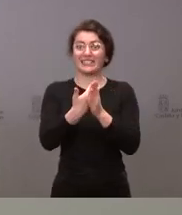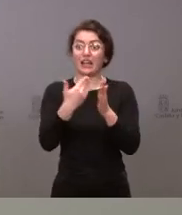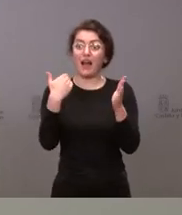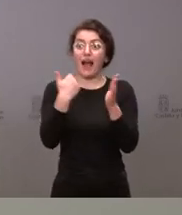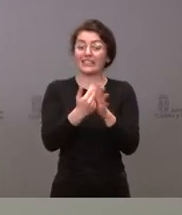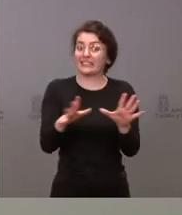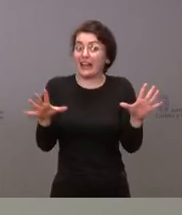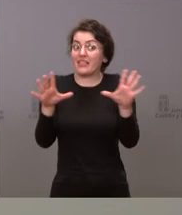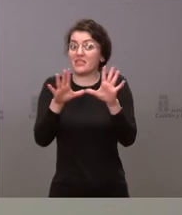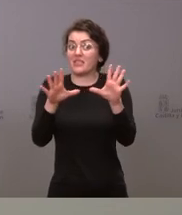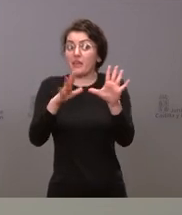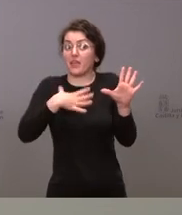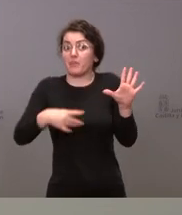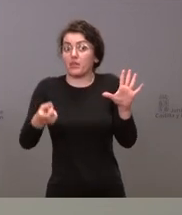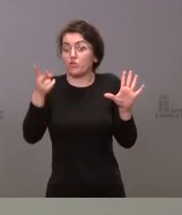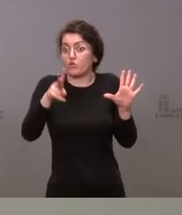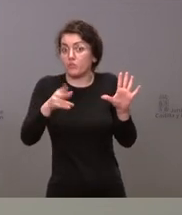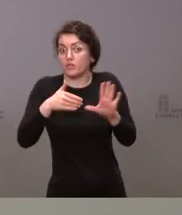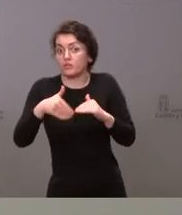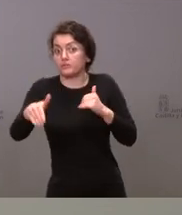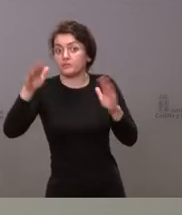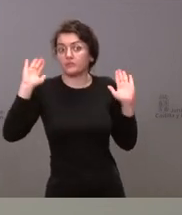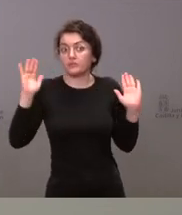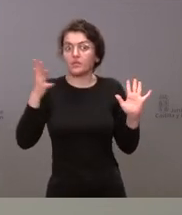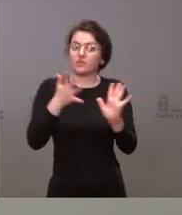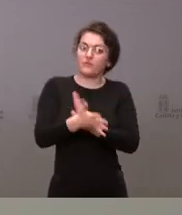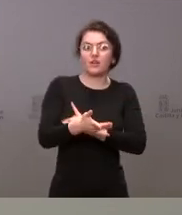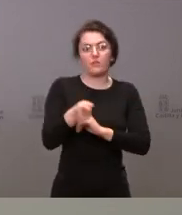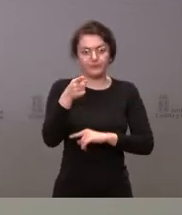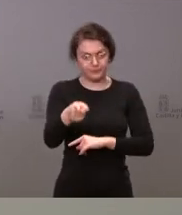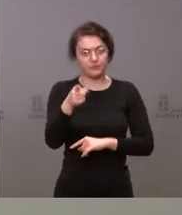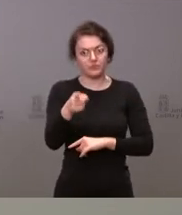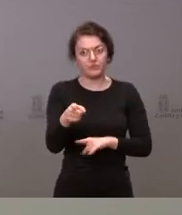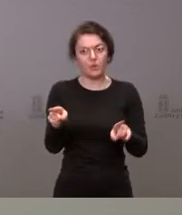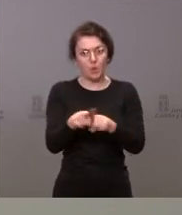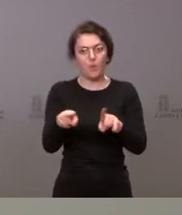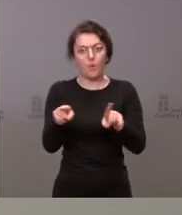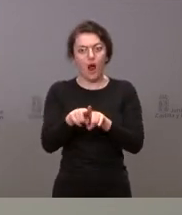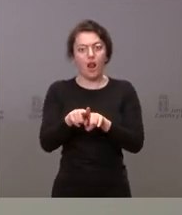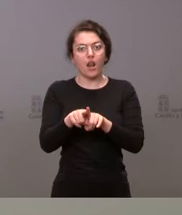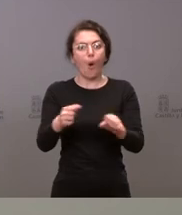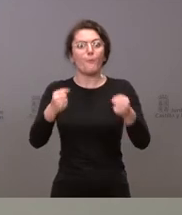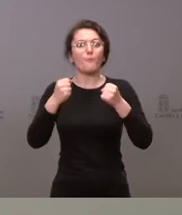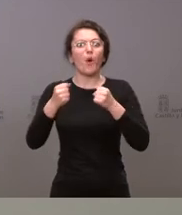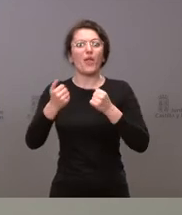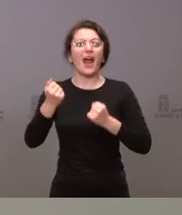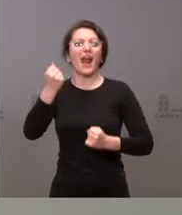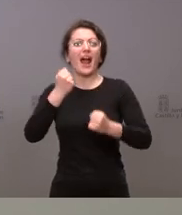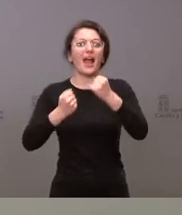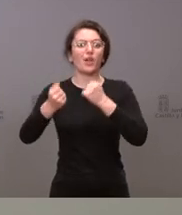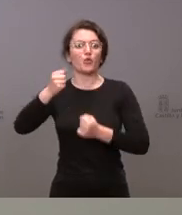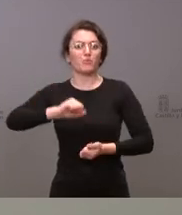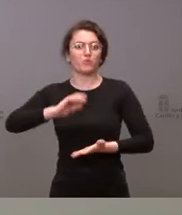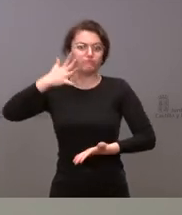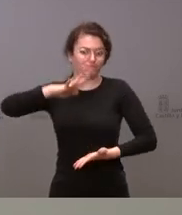los próximos meses por tanto cómo no vamos a reconocer la existencia de esta pérdida de poder adquisitivo que están sufriendo los empleados